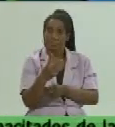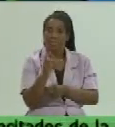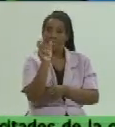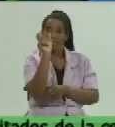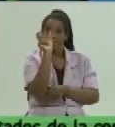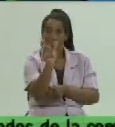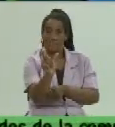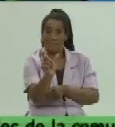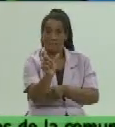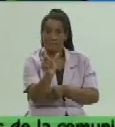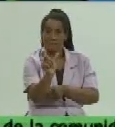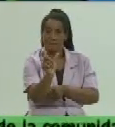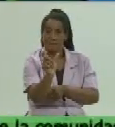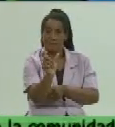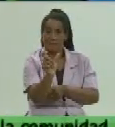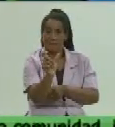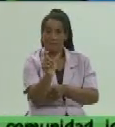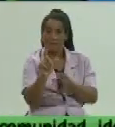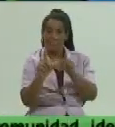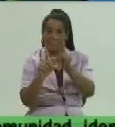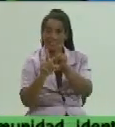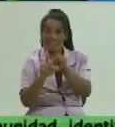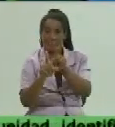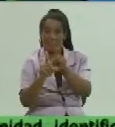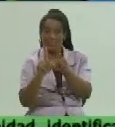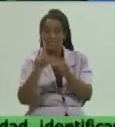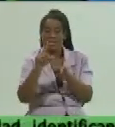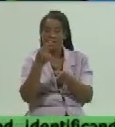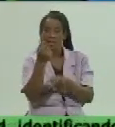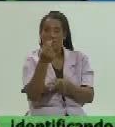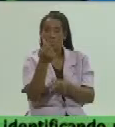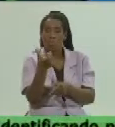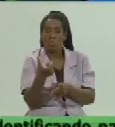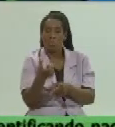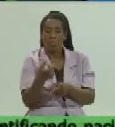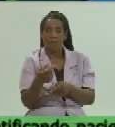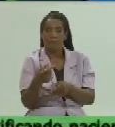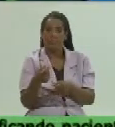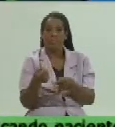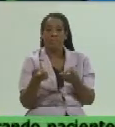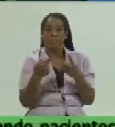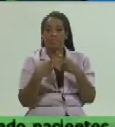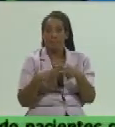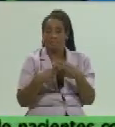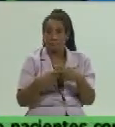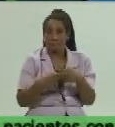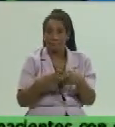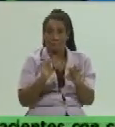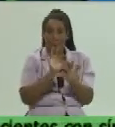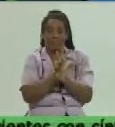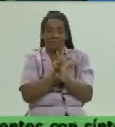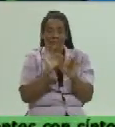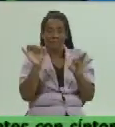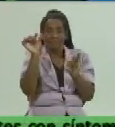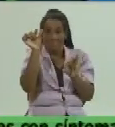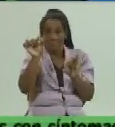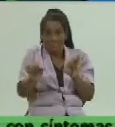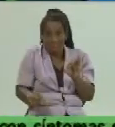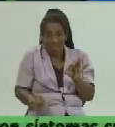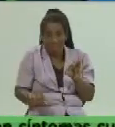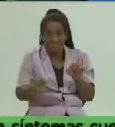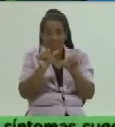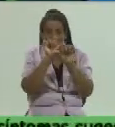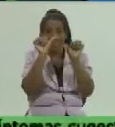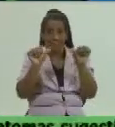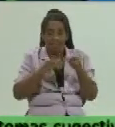elaboradas por especialistas del sistema de la agricultura atendiendo criterios de los productores que están directamente